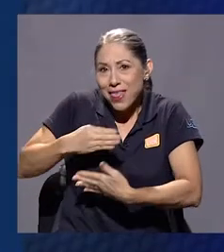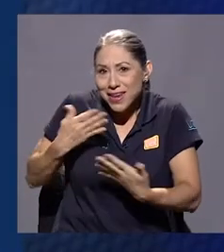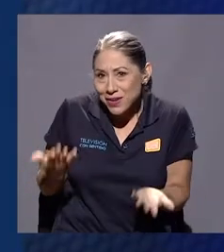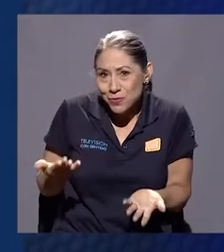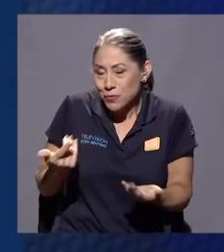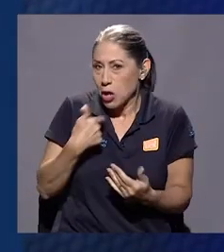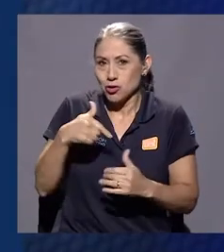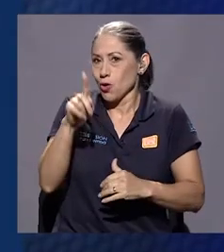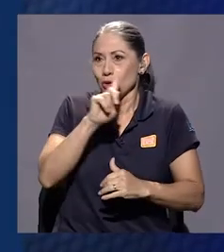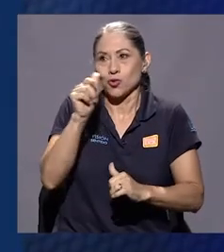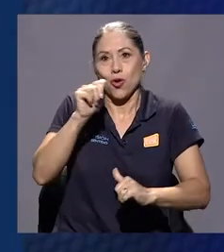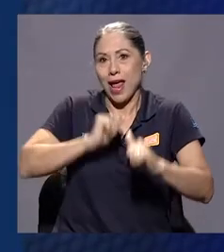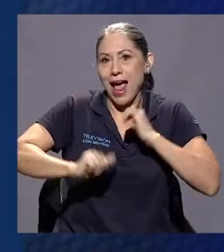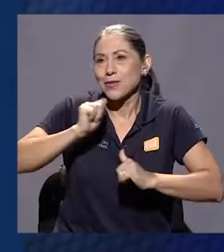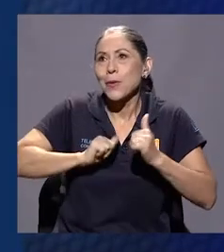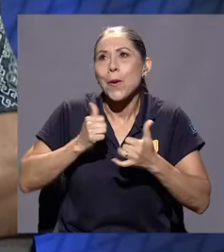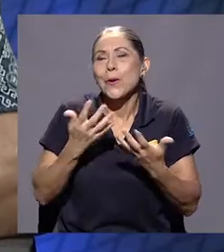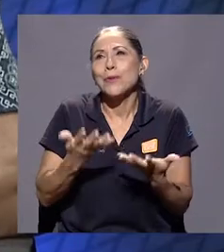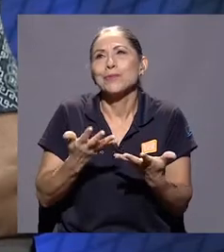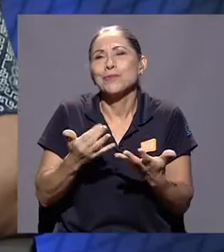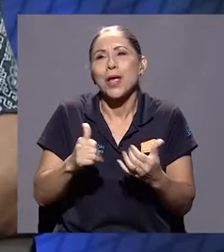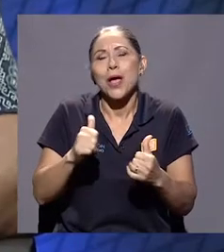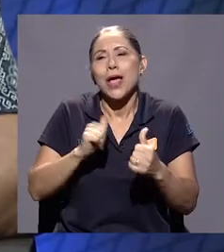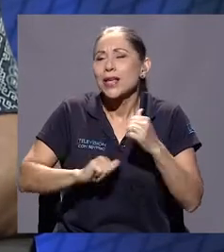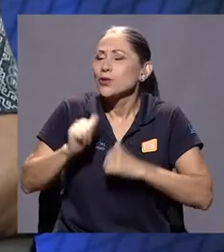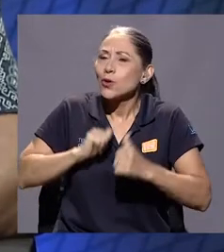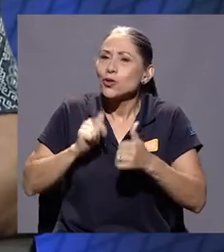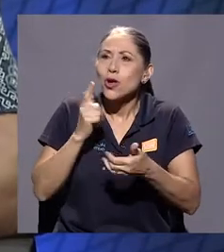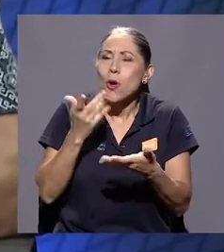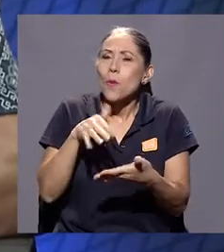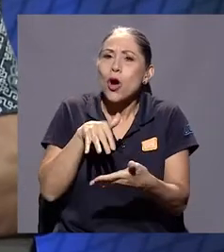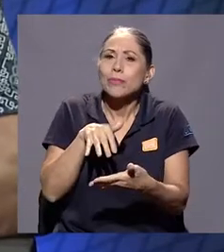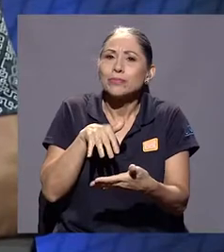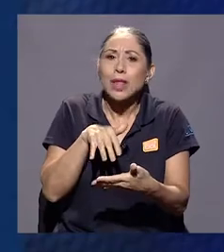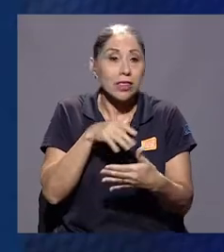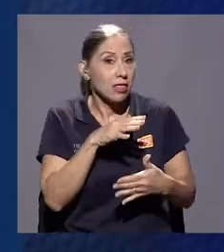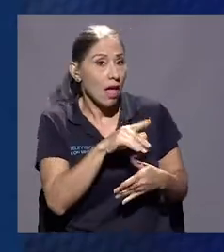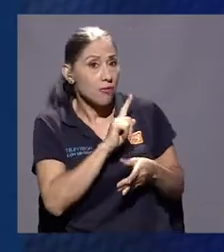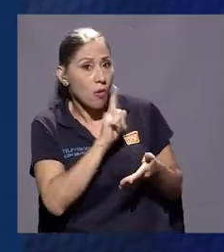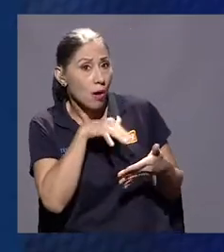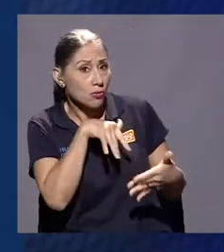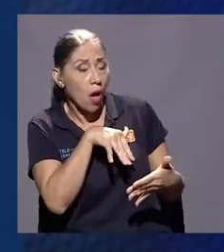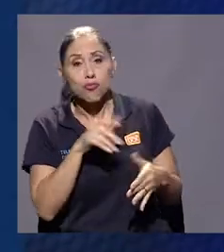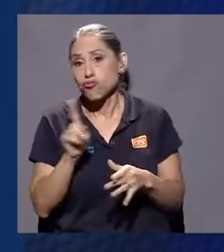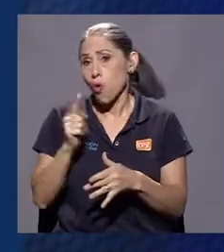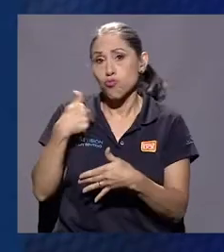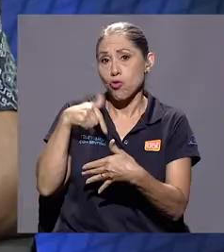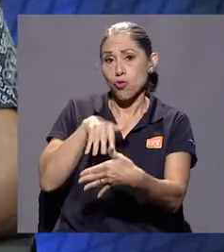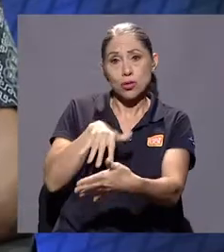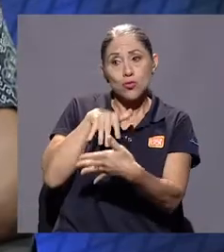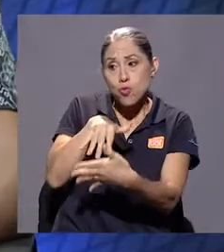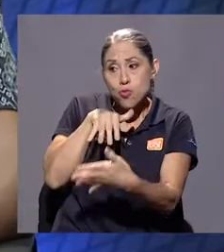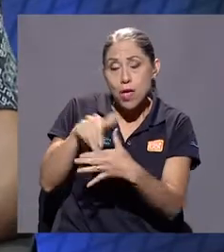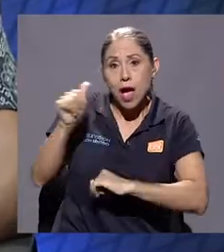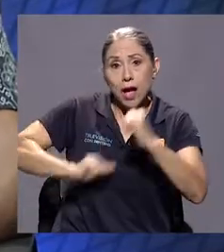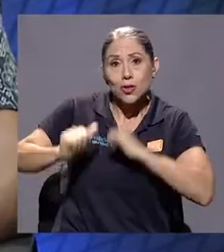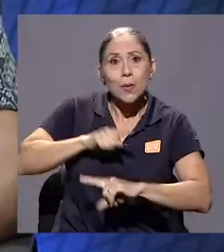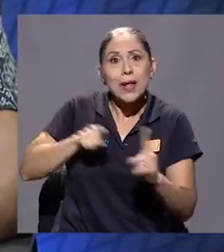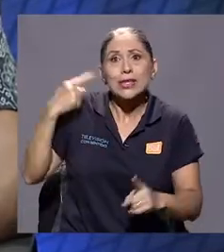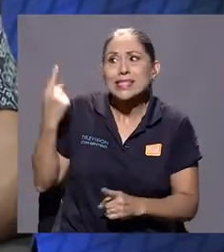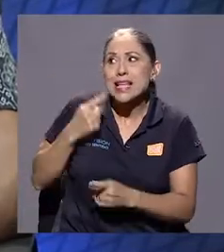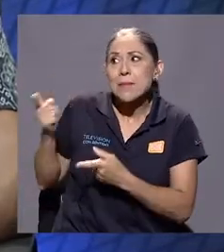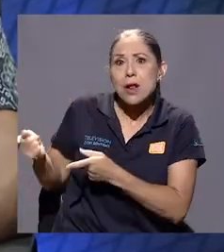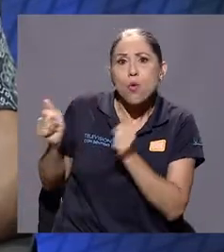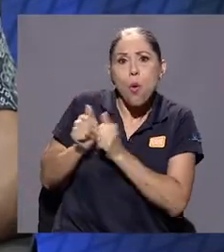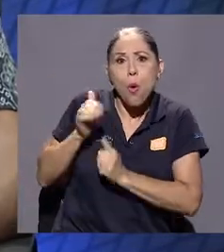pues, yo no soy un actor de, ¿cómo fue? De formación. De formación, pero obvio, tenía César